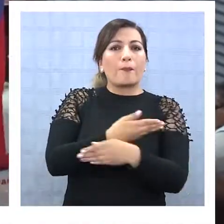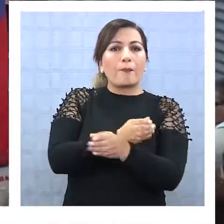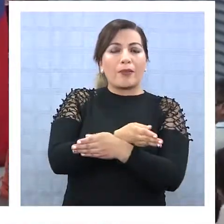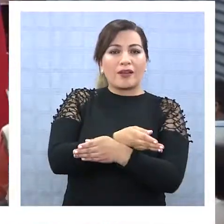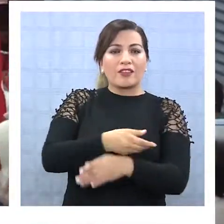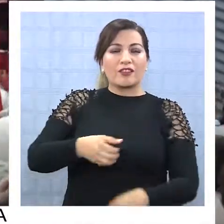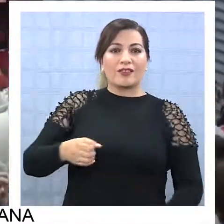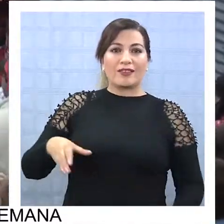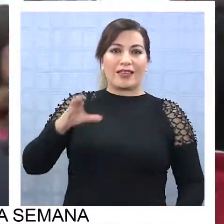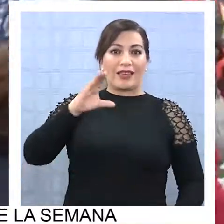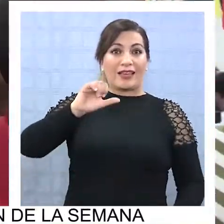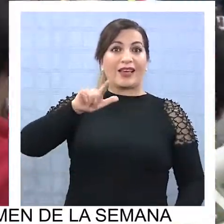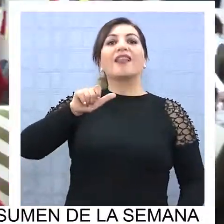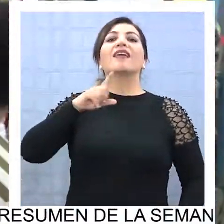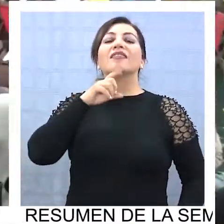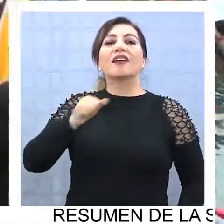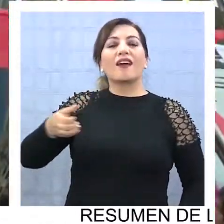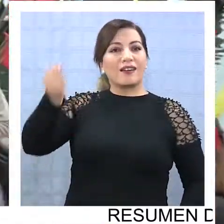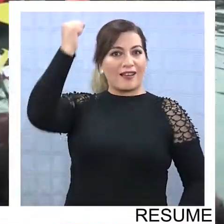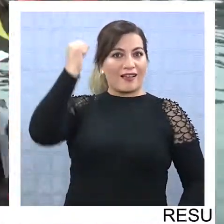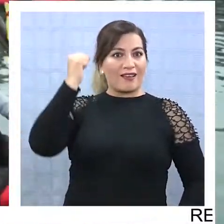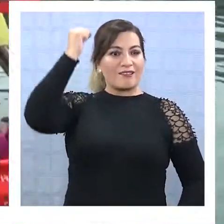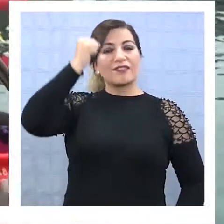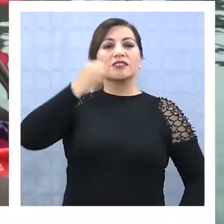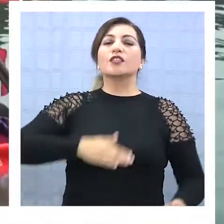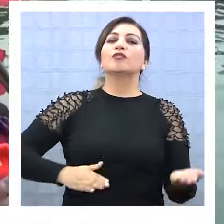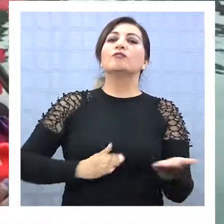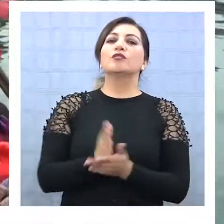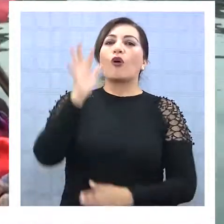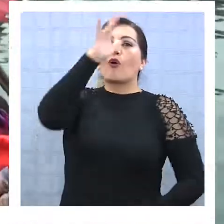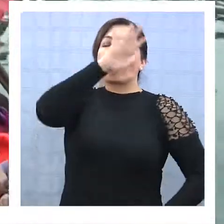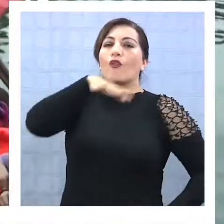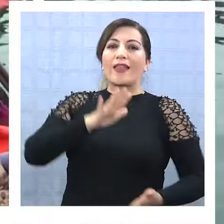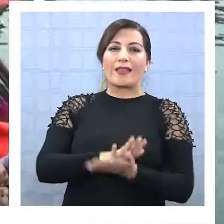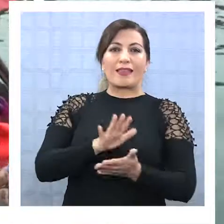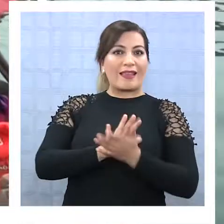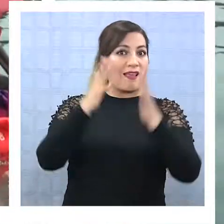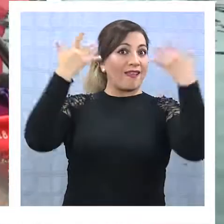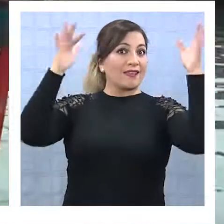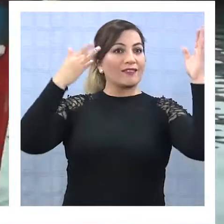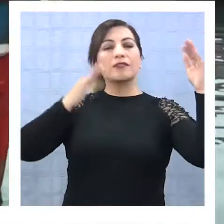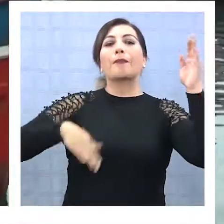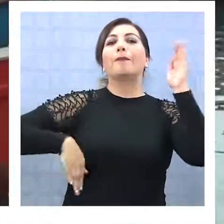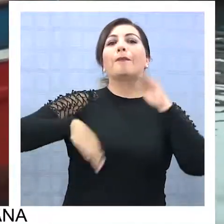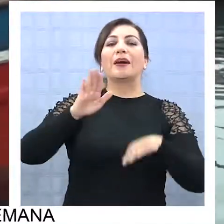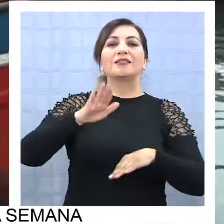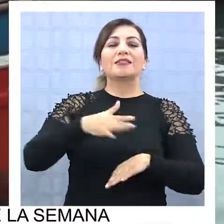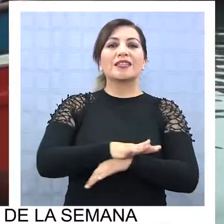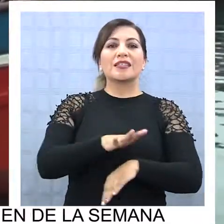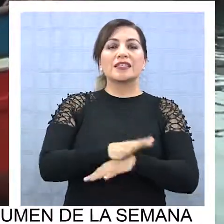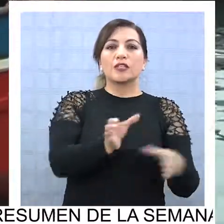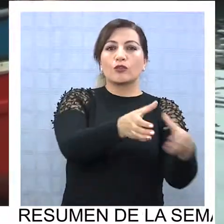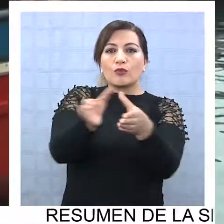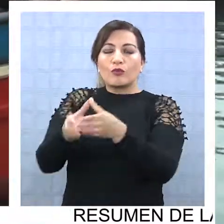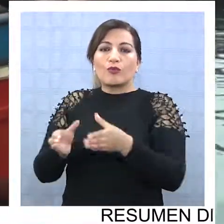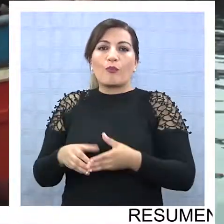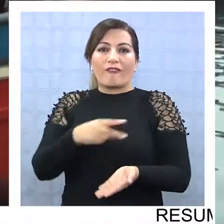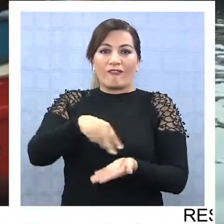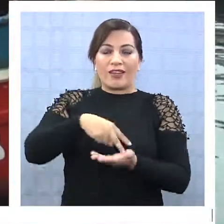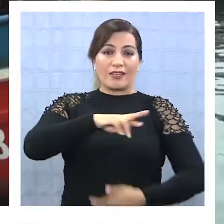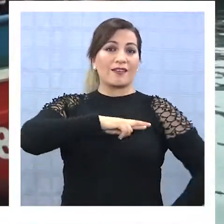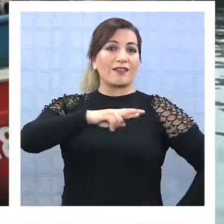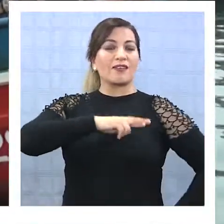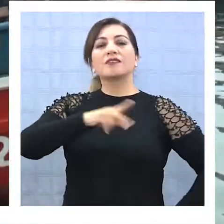la Caleta Cabancha afina los preparativos para dar vida y colorido a esta fiesta, con más de 15 bailes religiosos